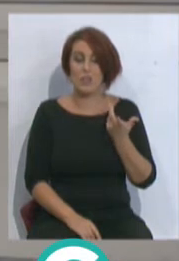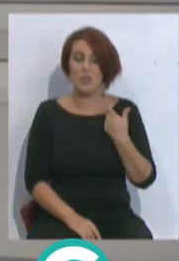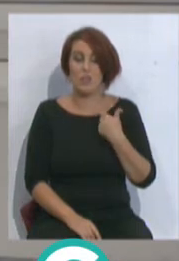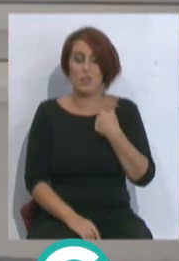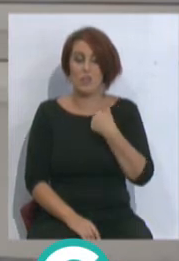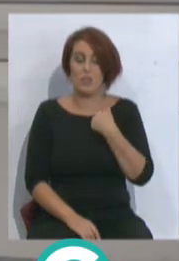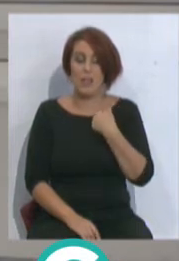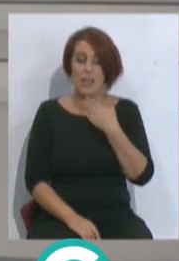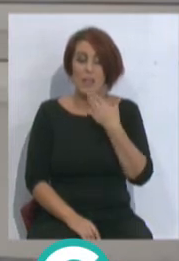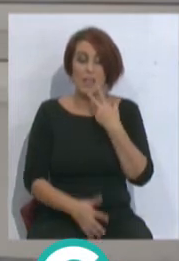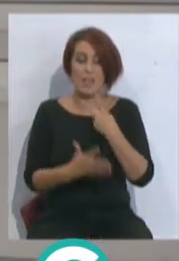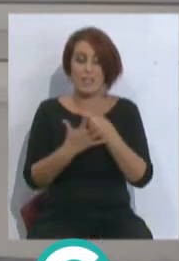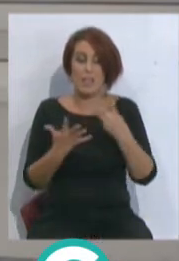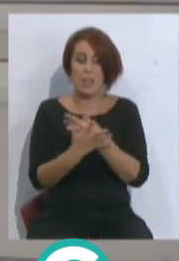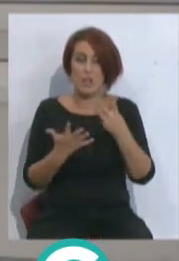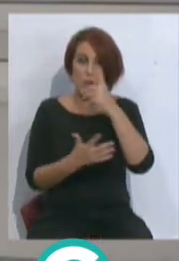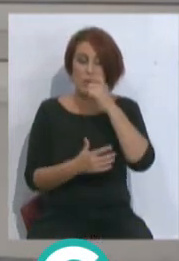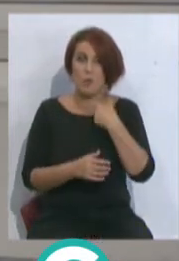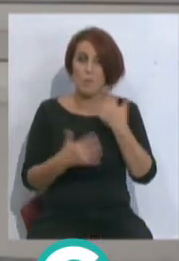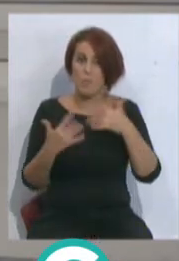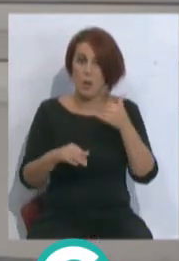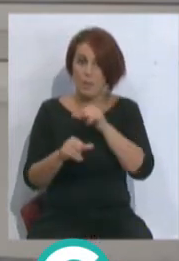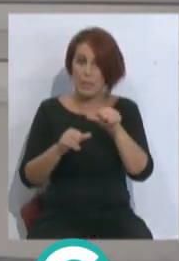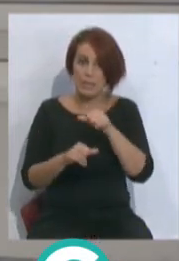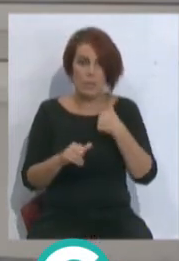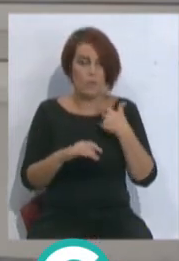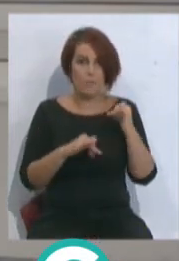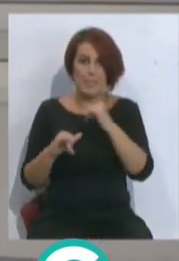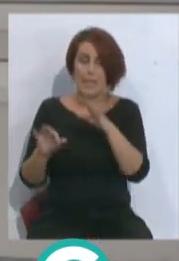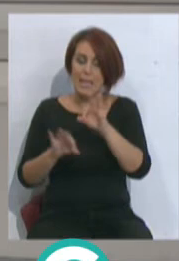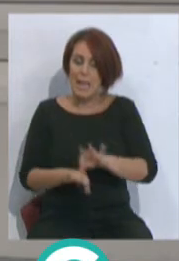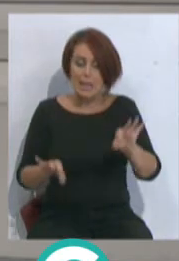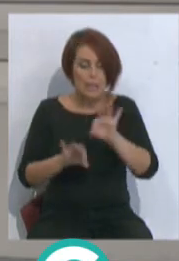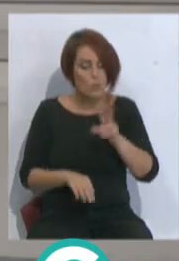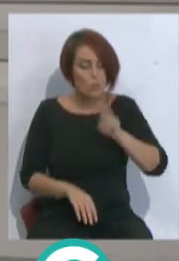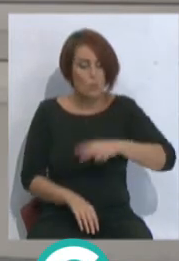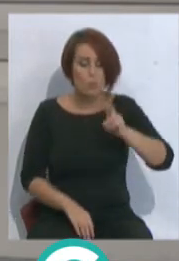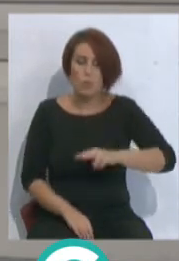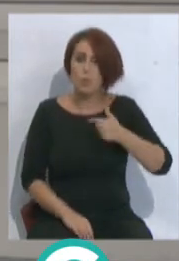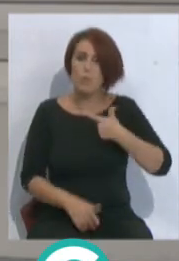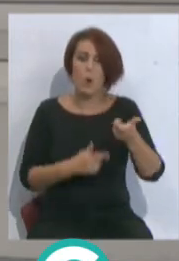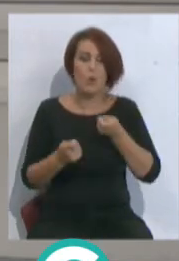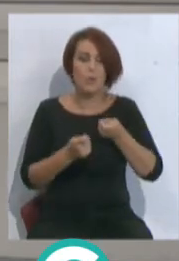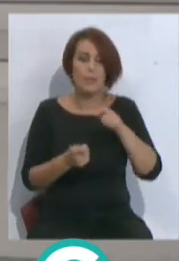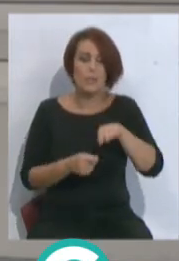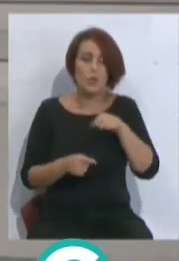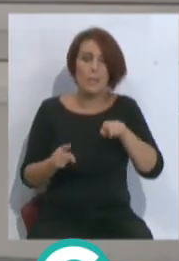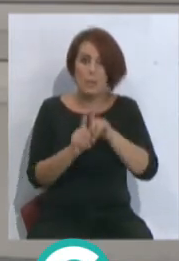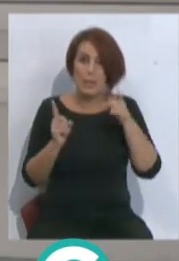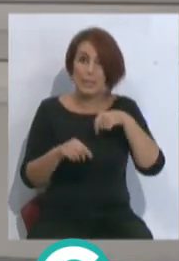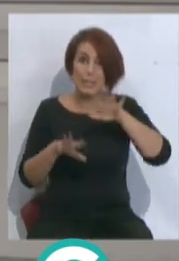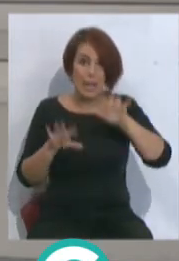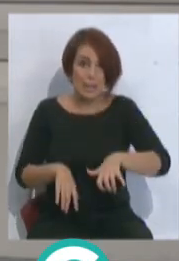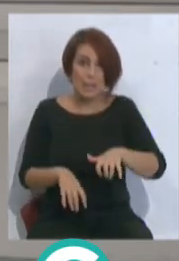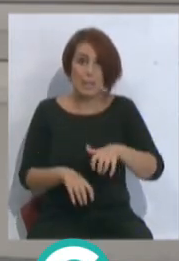años que era un pibe y yo a partir del miércoles no salía. Nunca, nunca. Me controlaron o no me controlaron. Aquí en el